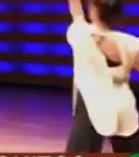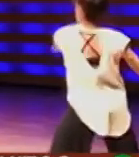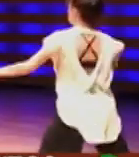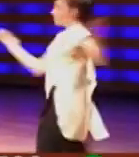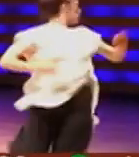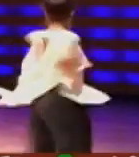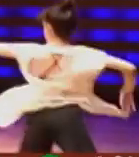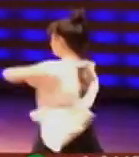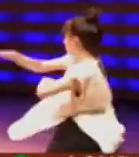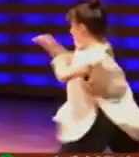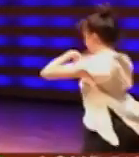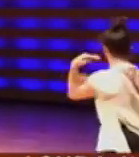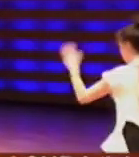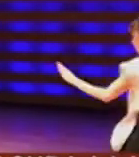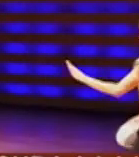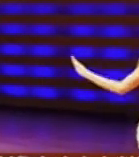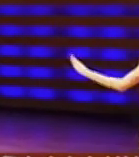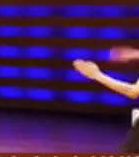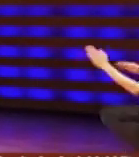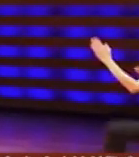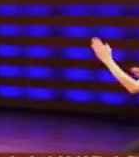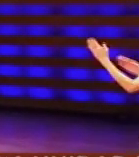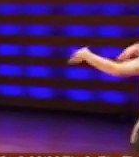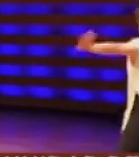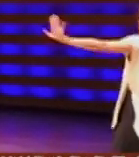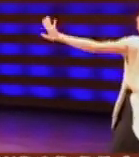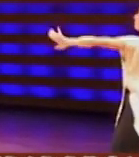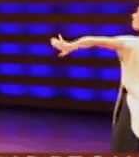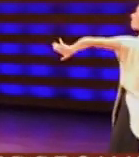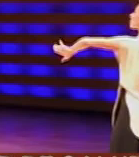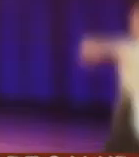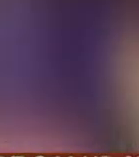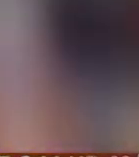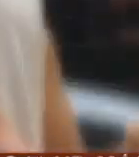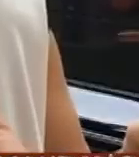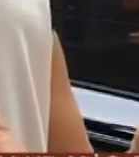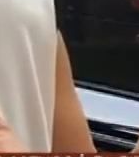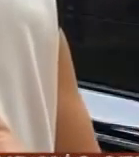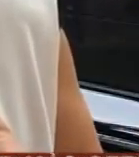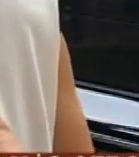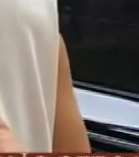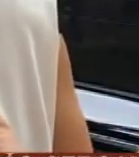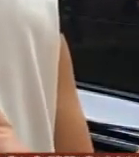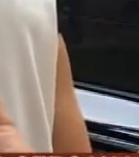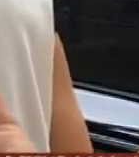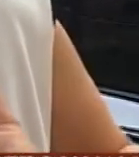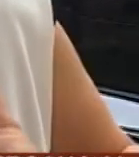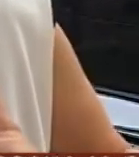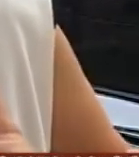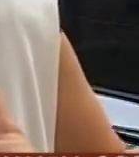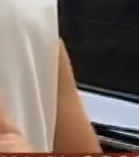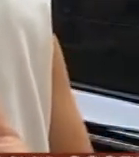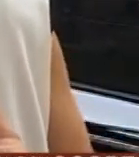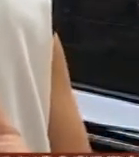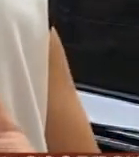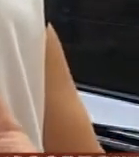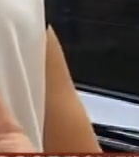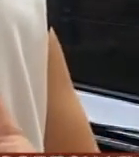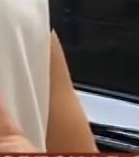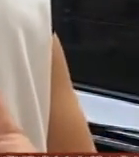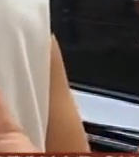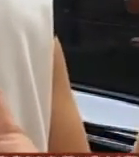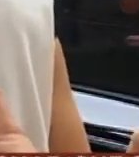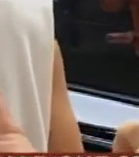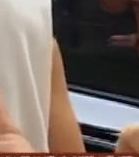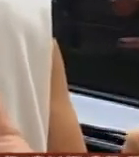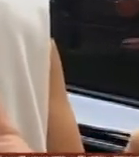pisado en Japón Suiza Francia Alemania y Colombia entre otros países Eso es lo maravilloso de este trabajo que puedes viajar por todo el mundo